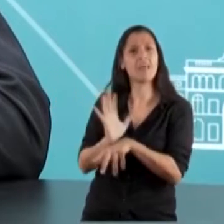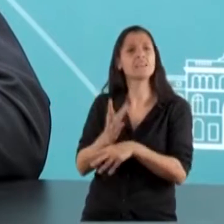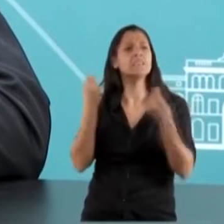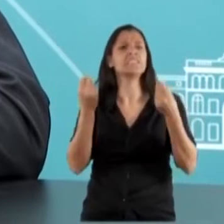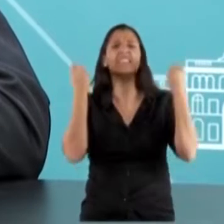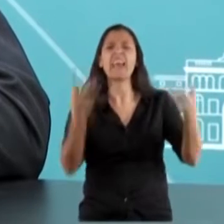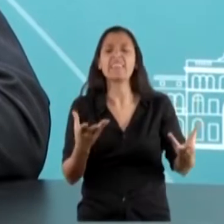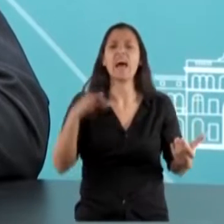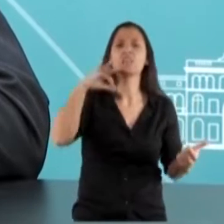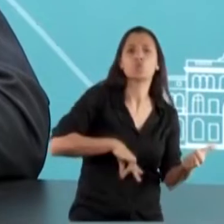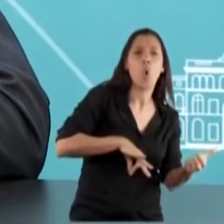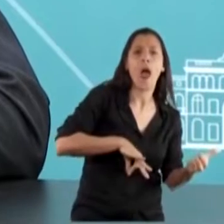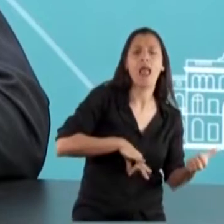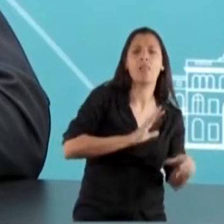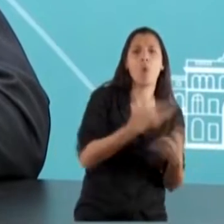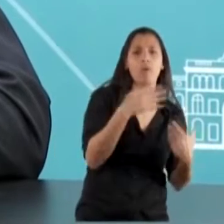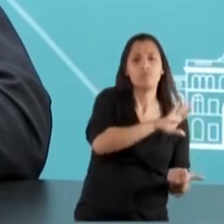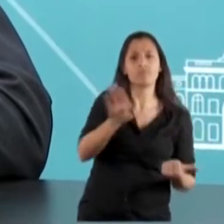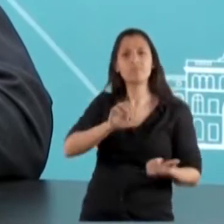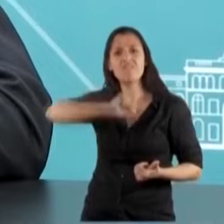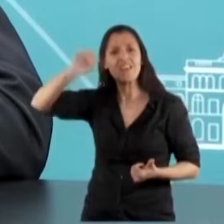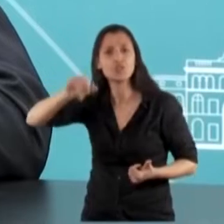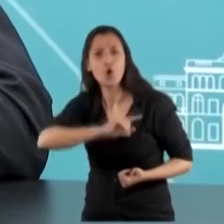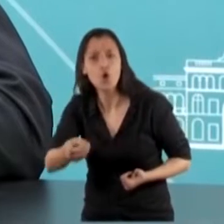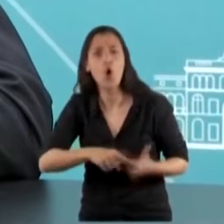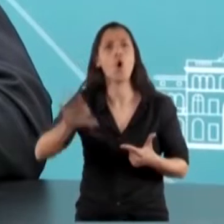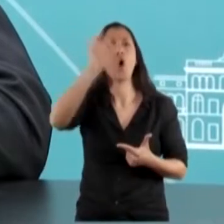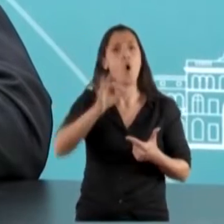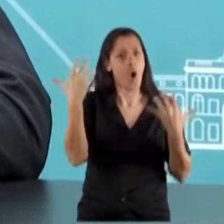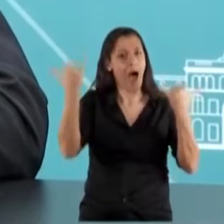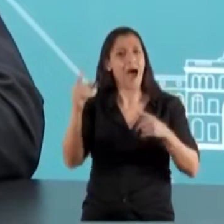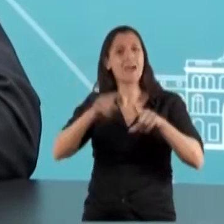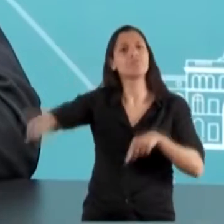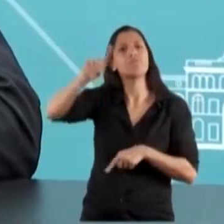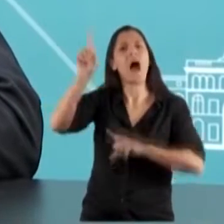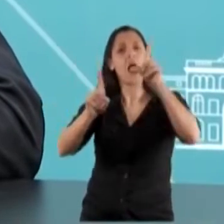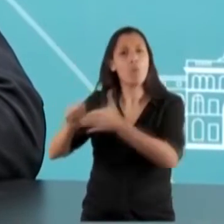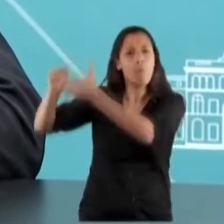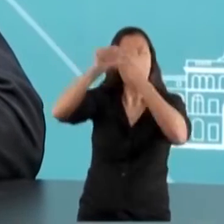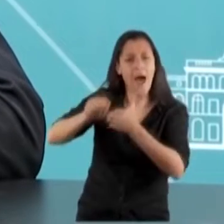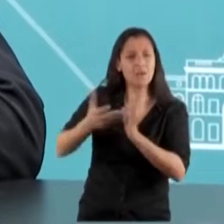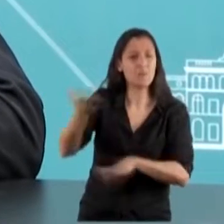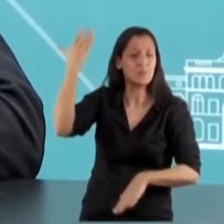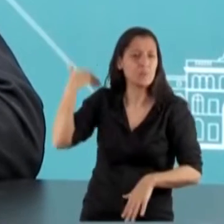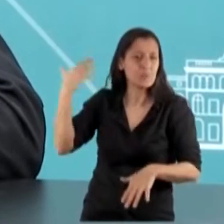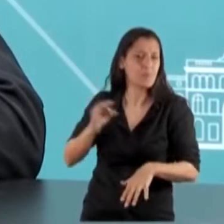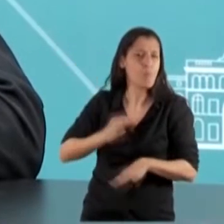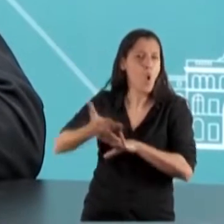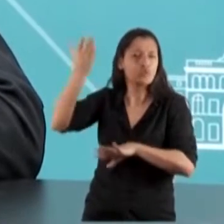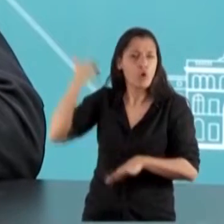salarios le ganan a la evolución de precios, cómo países que hacía años, décadas, que no tenían ningún tipo de